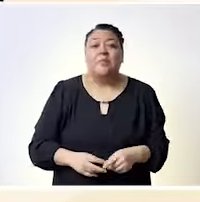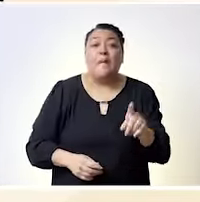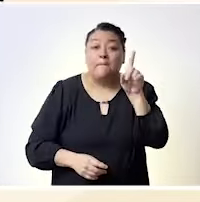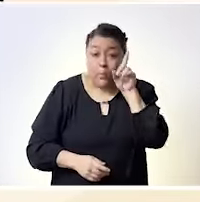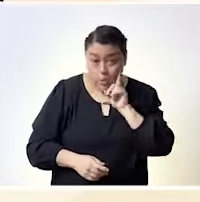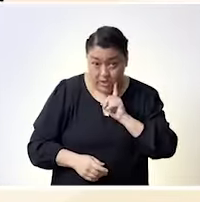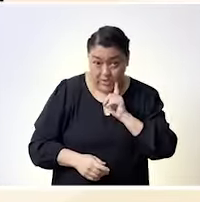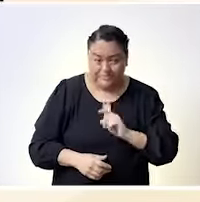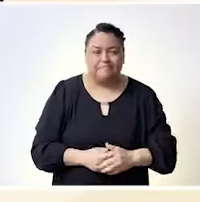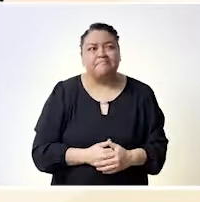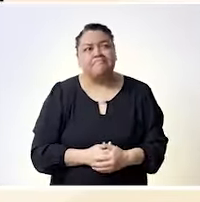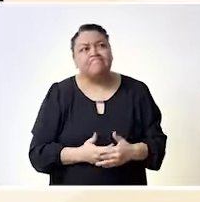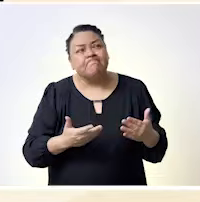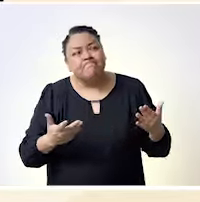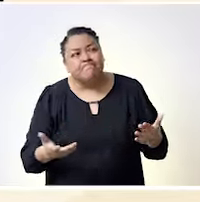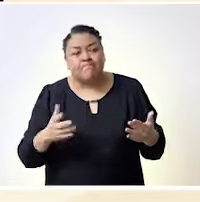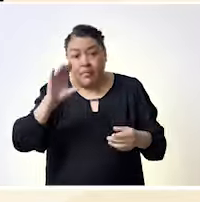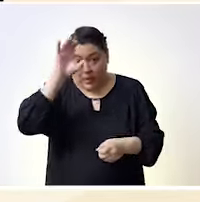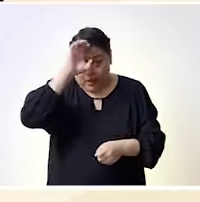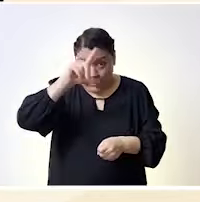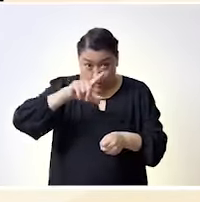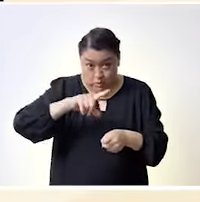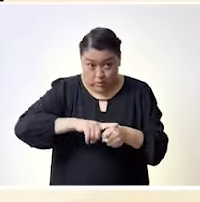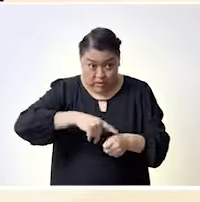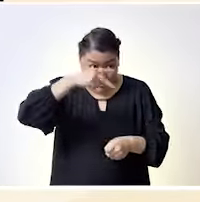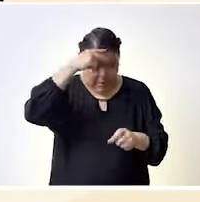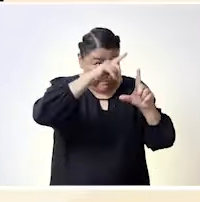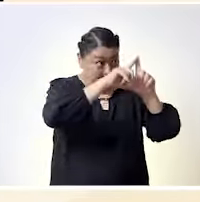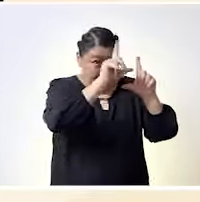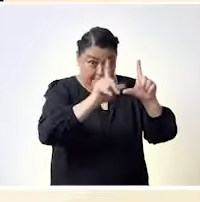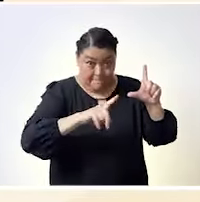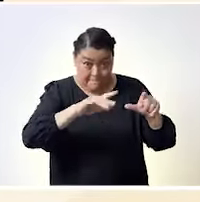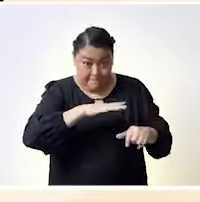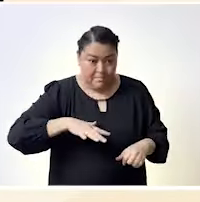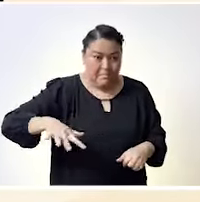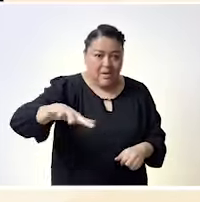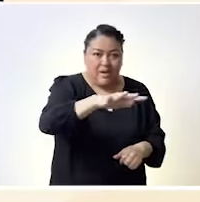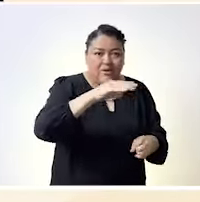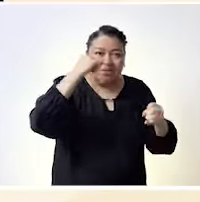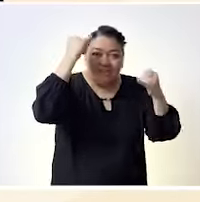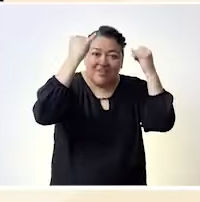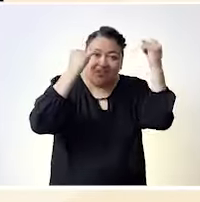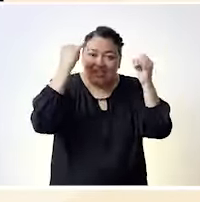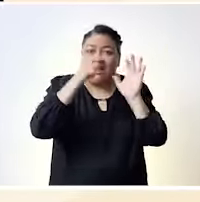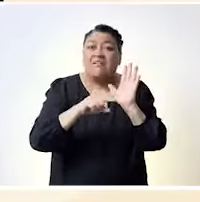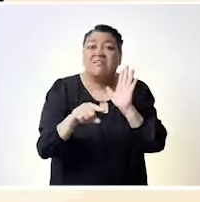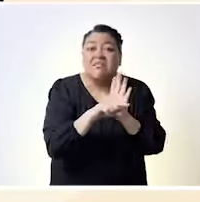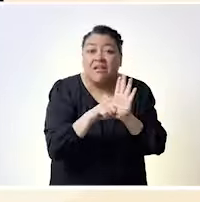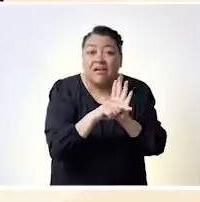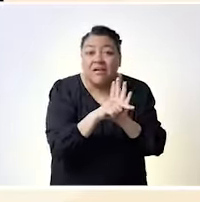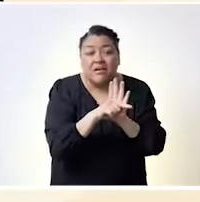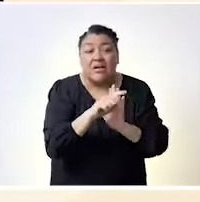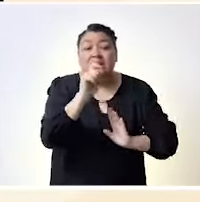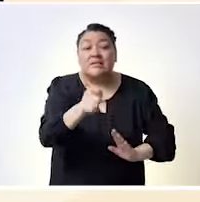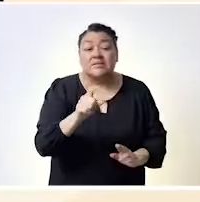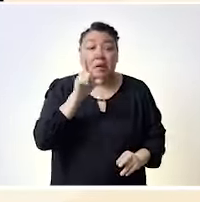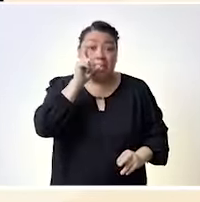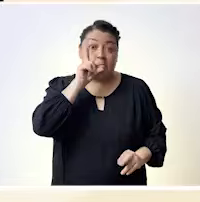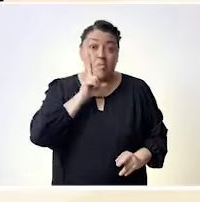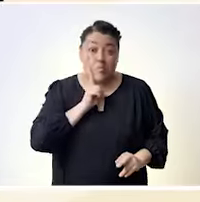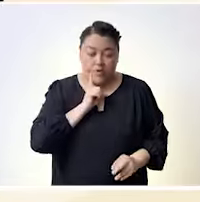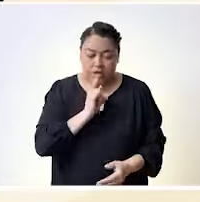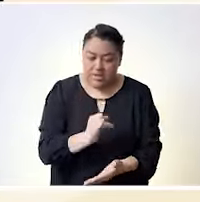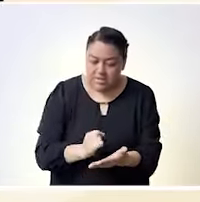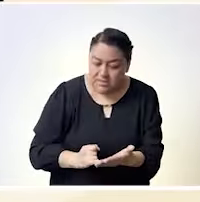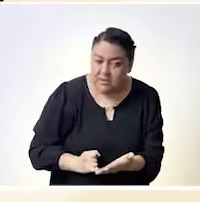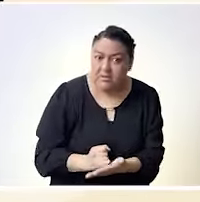dejan de existir porque somos menos valios, perdemos capacidades por una condición física,